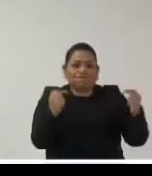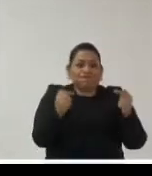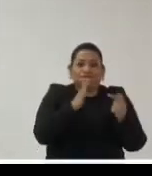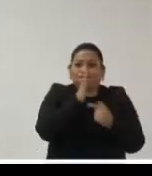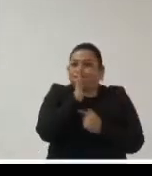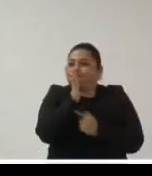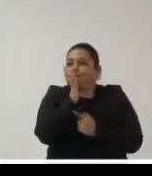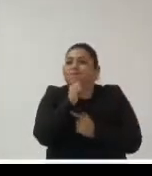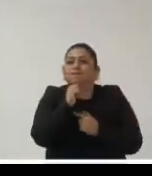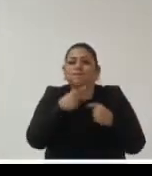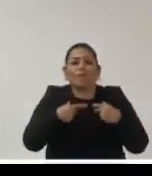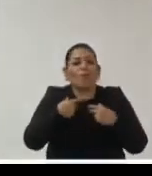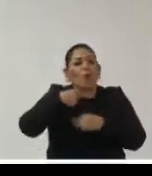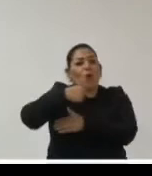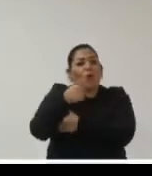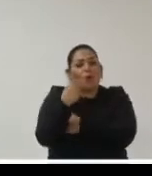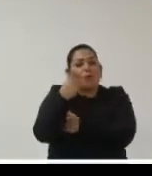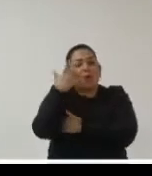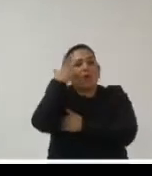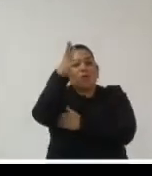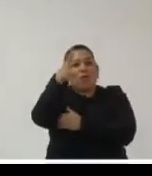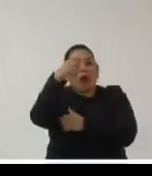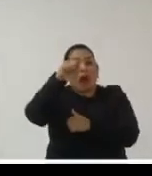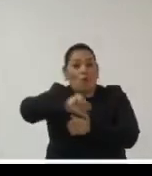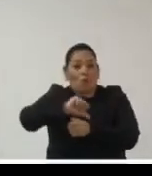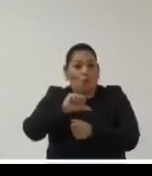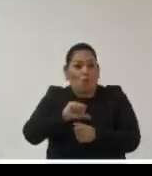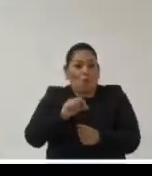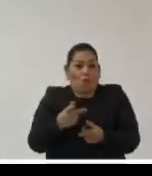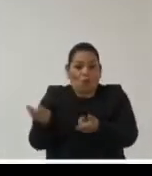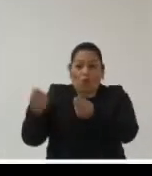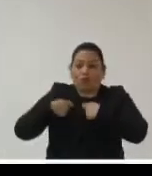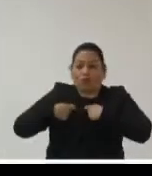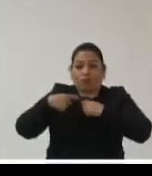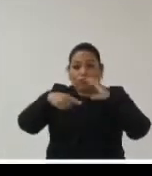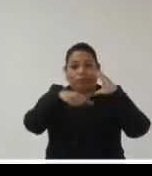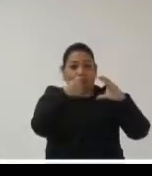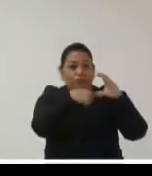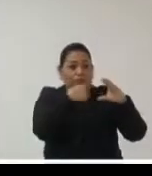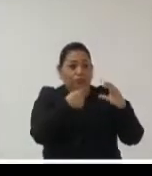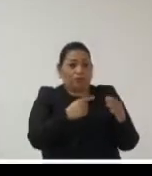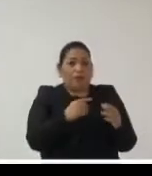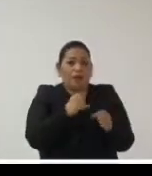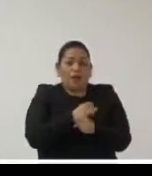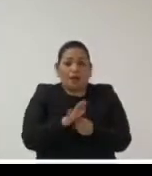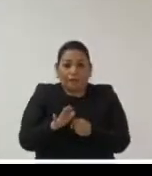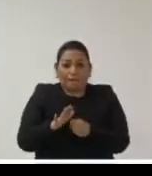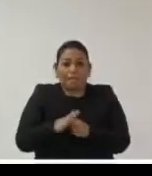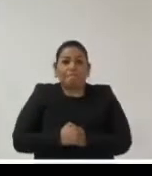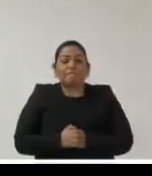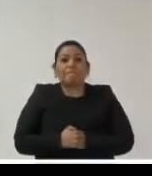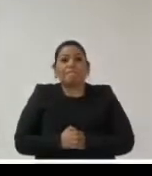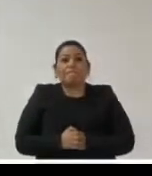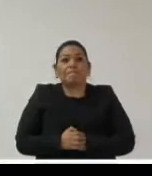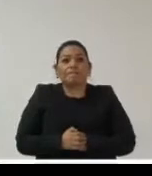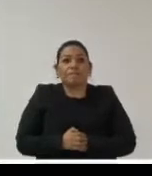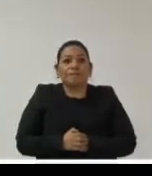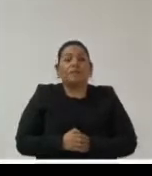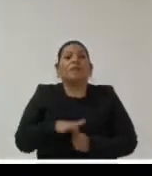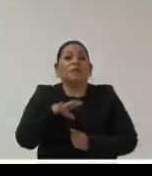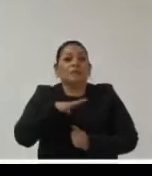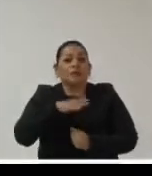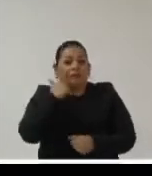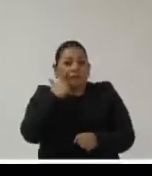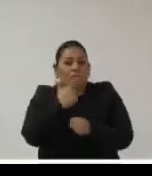poder dar cuenta de los acontecimientos de este presente que estamos viviendo tan convulsionado un aspecto relevante por supuesto tendrá que